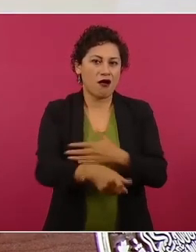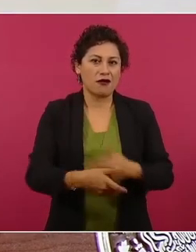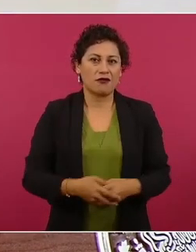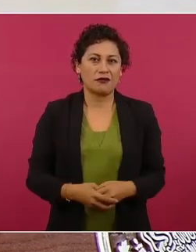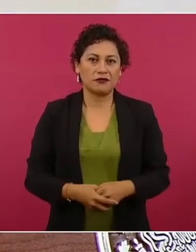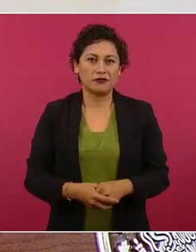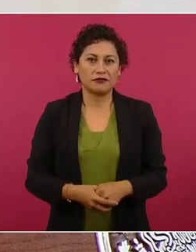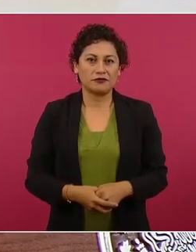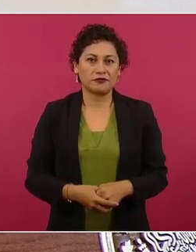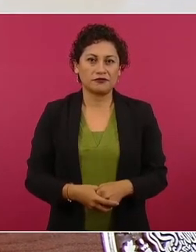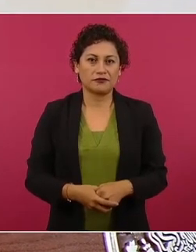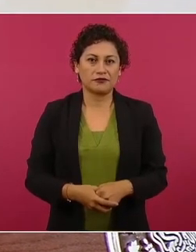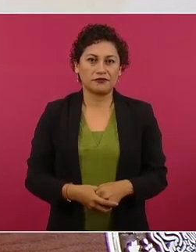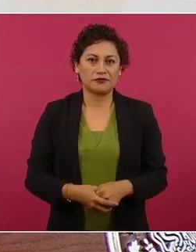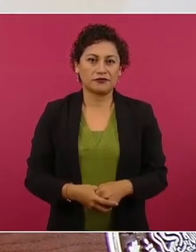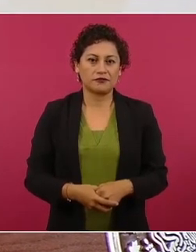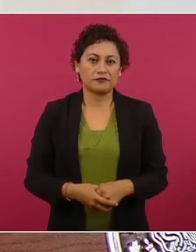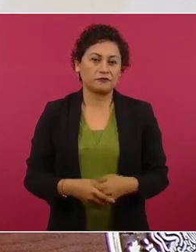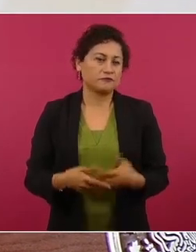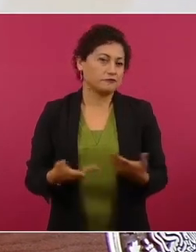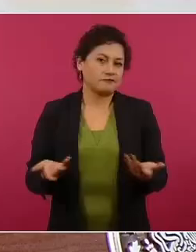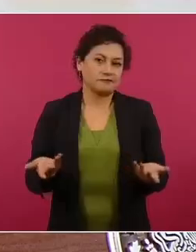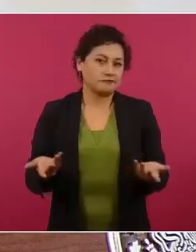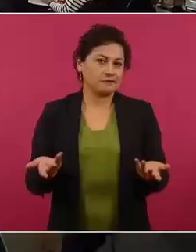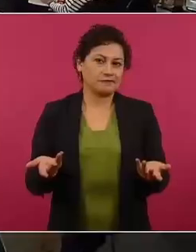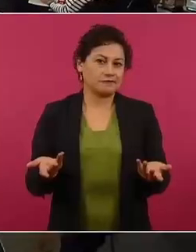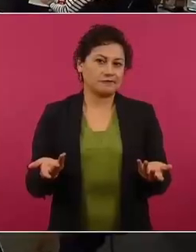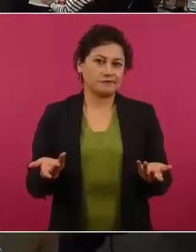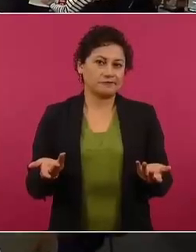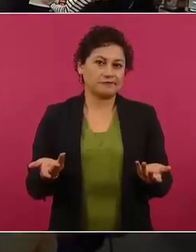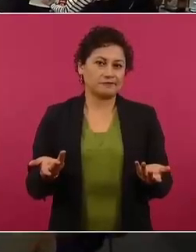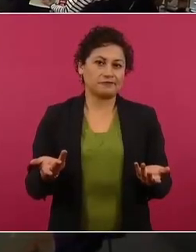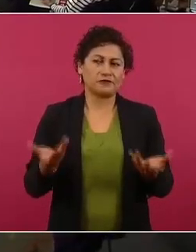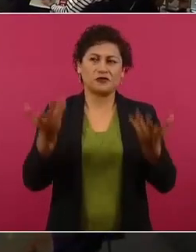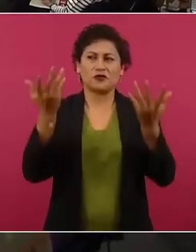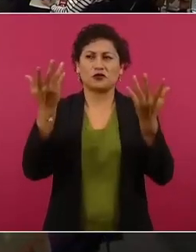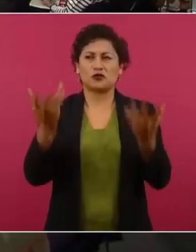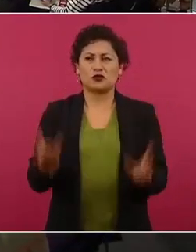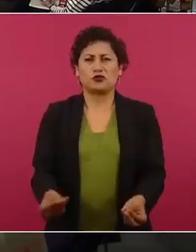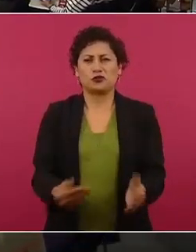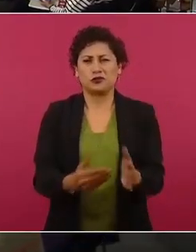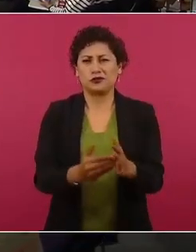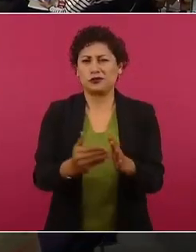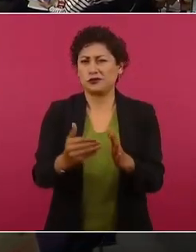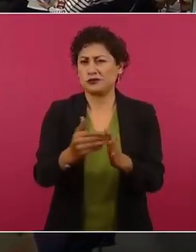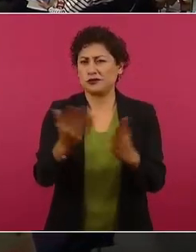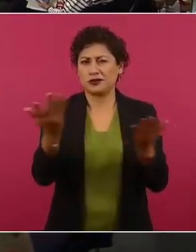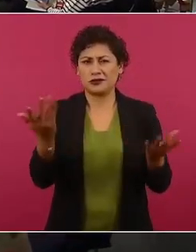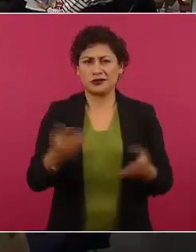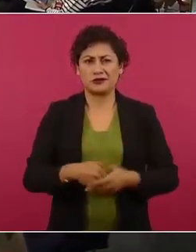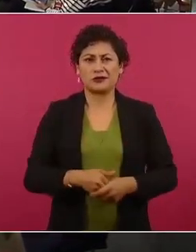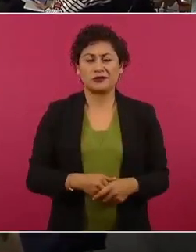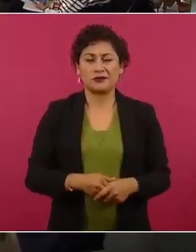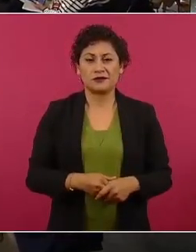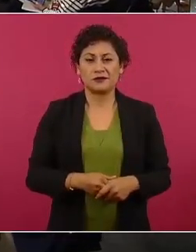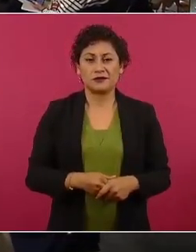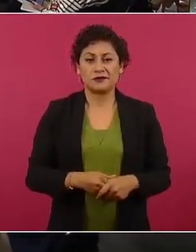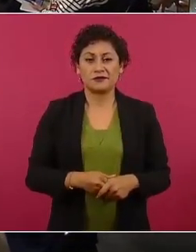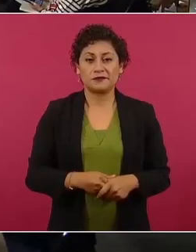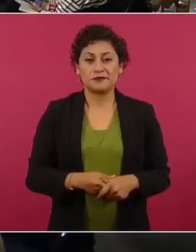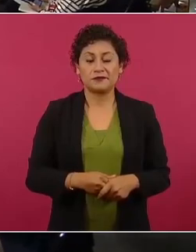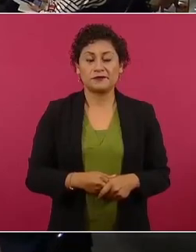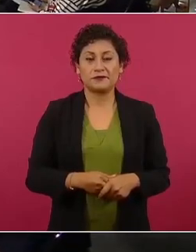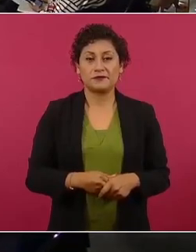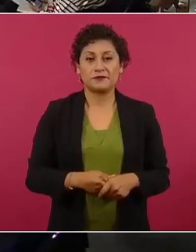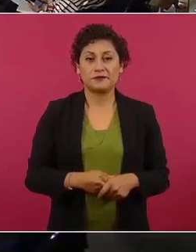¿Cuántos son? o menos? Deben de ser miles. ¿Más menos? ¿Usted no se muestra nada